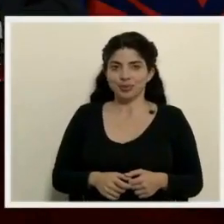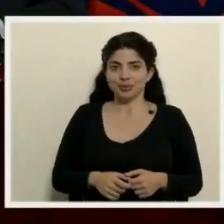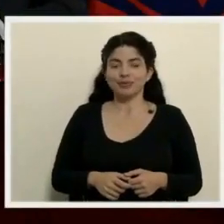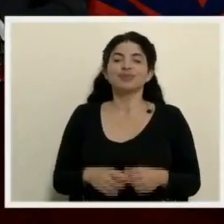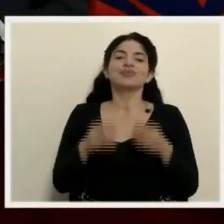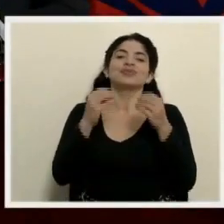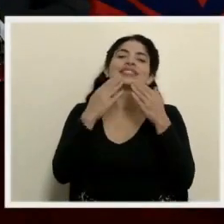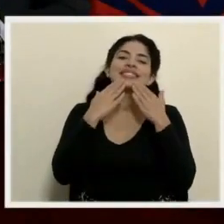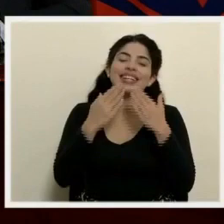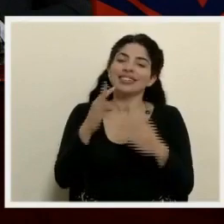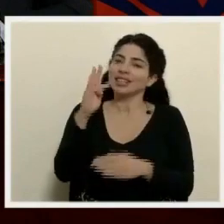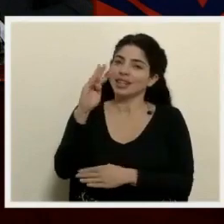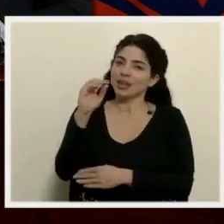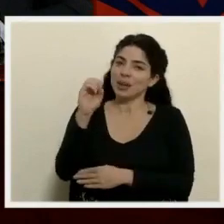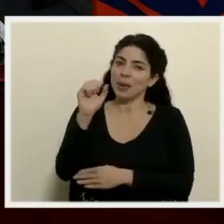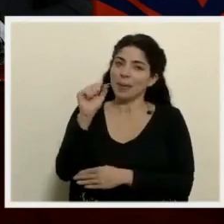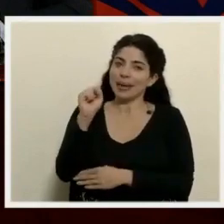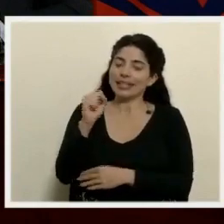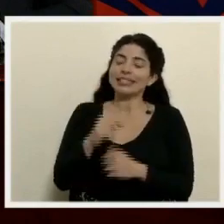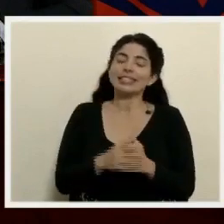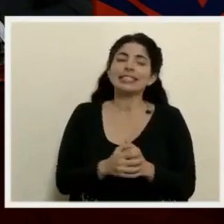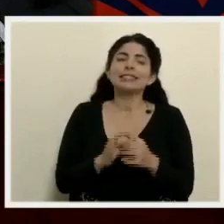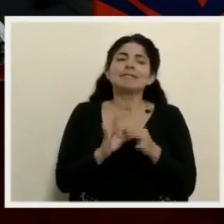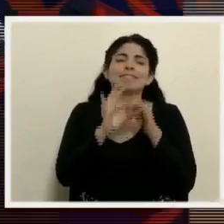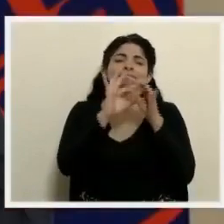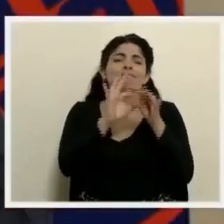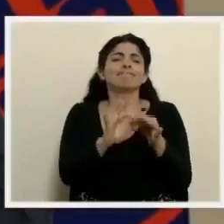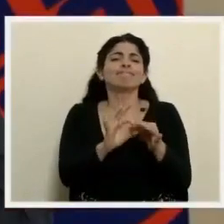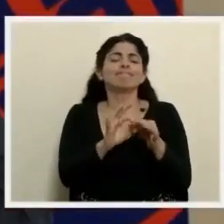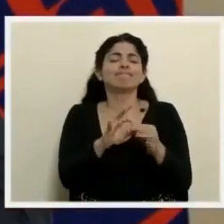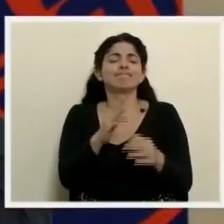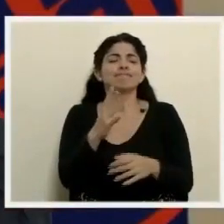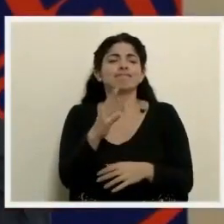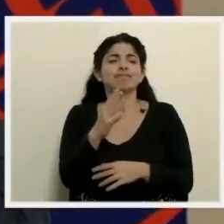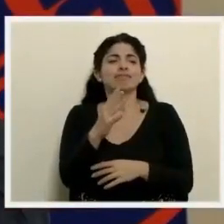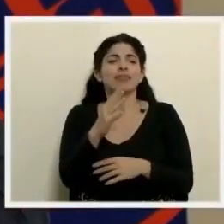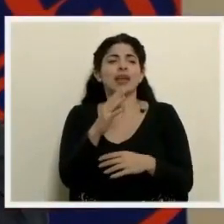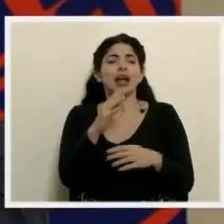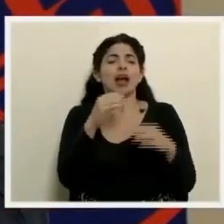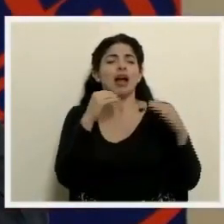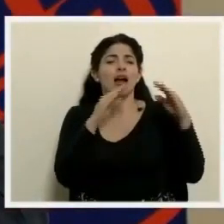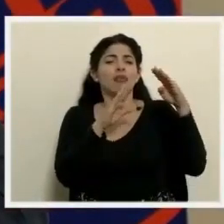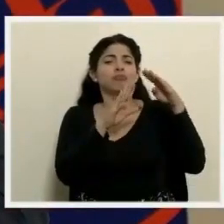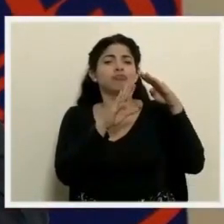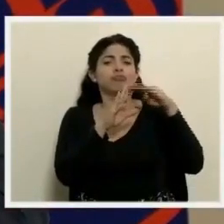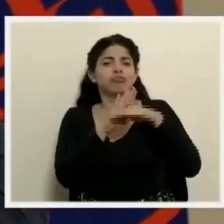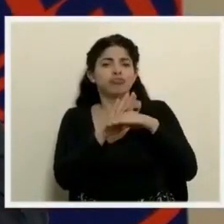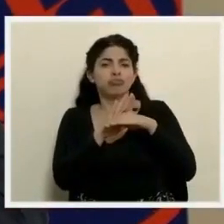Muchas gracias Tomás. En relación con el descenso en